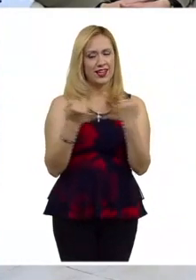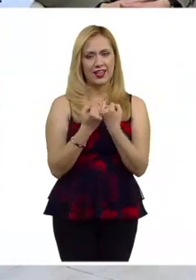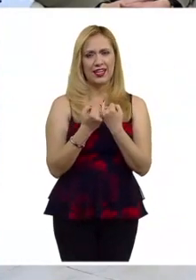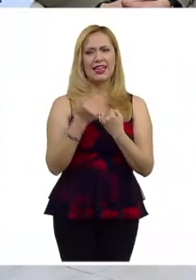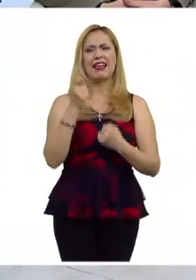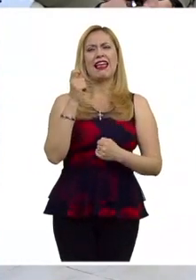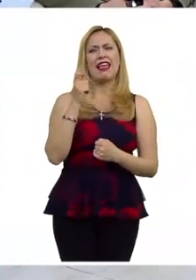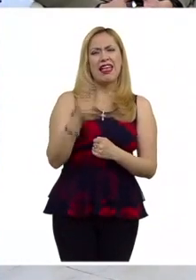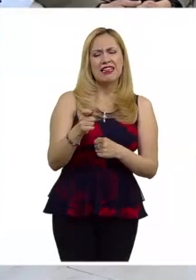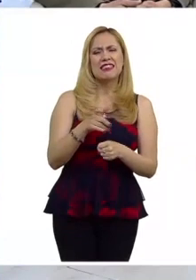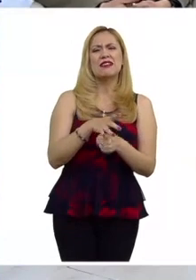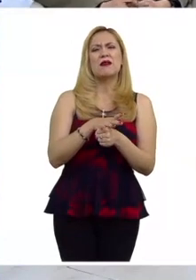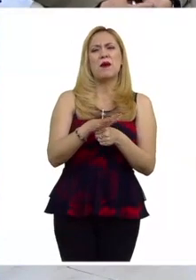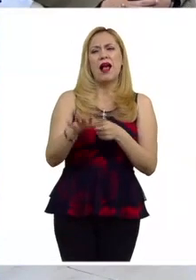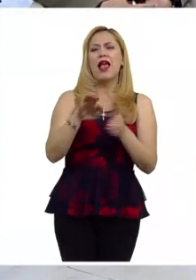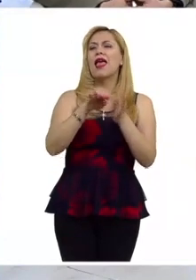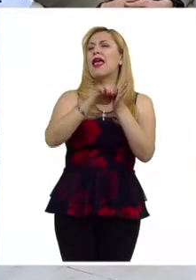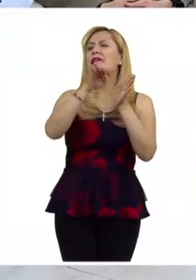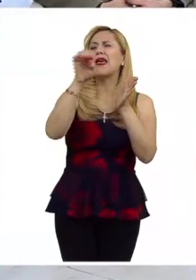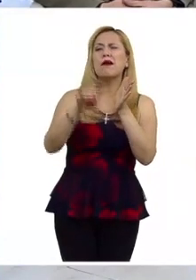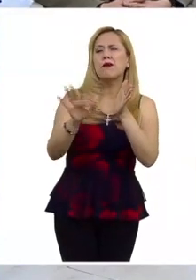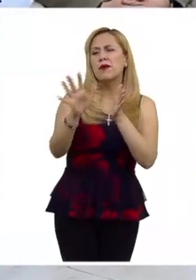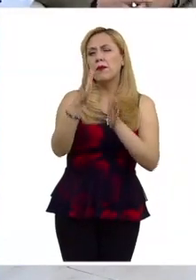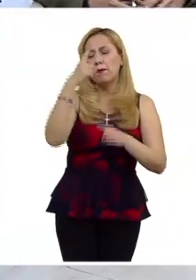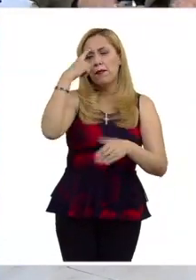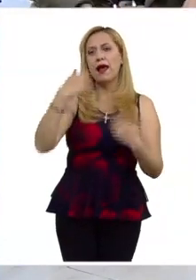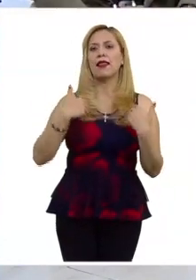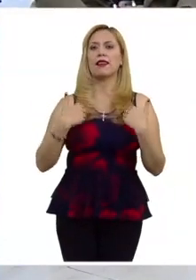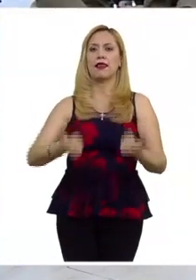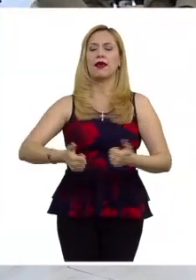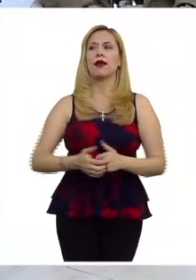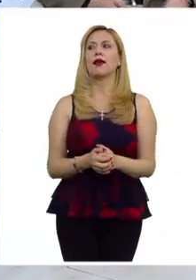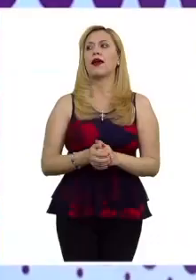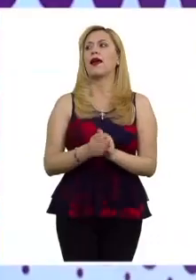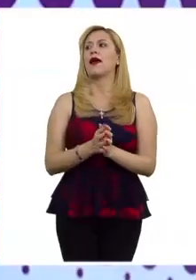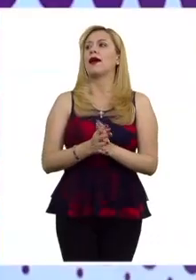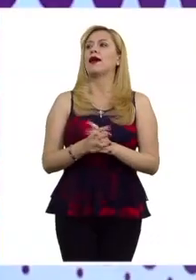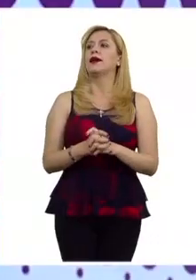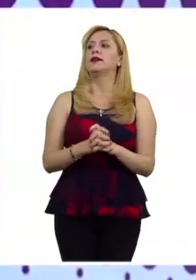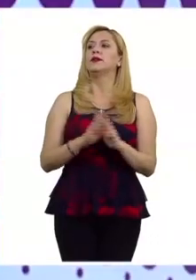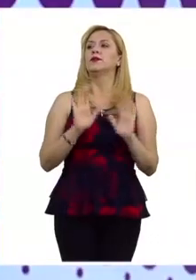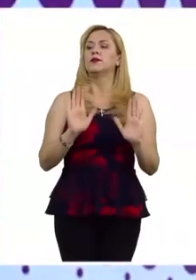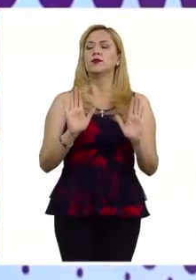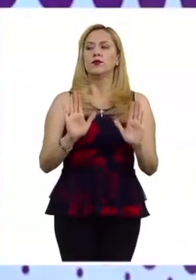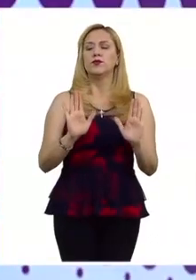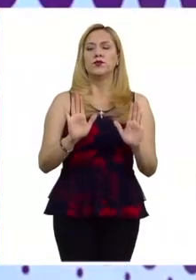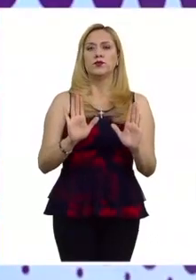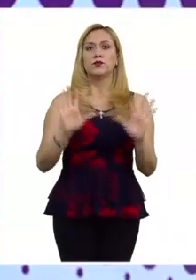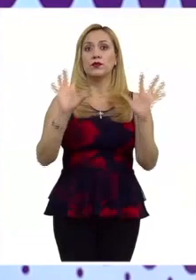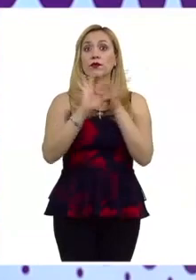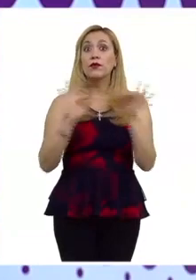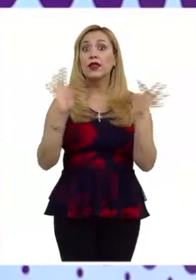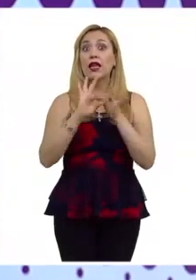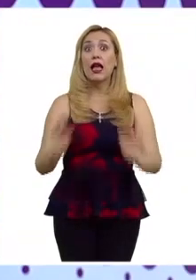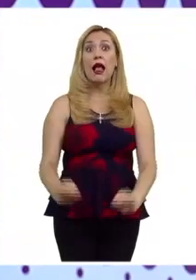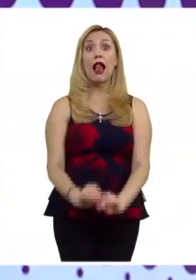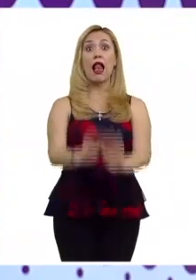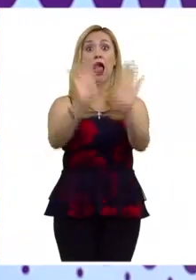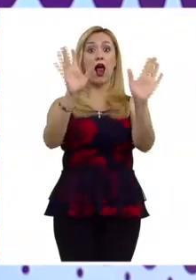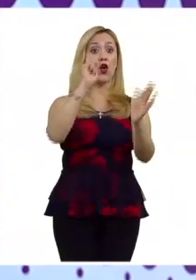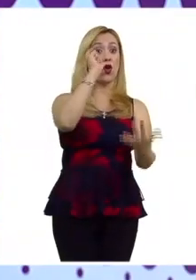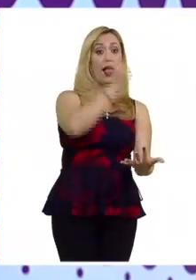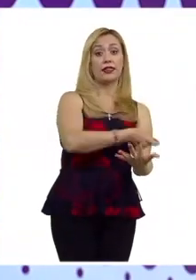marcar pero ¿cuál podría ser el criterio para distinguirlo? Así es digamos que no habría una definición que pueda